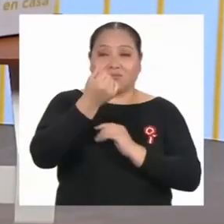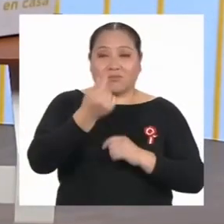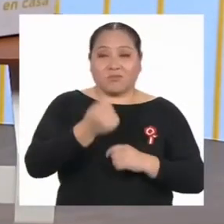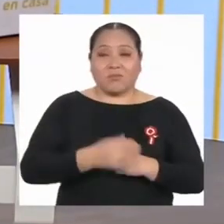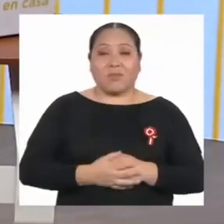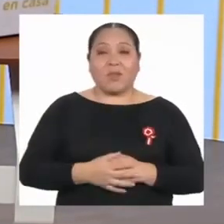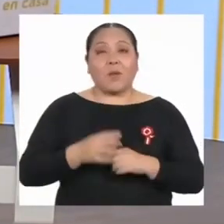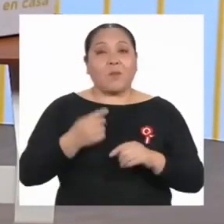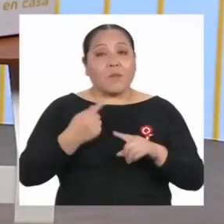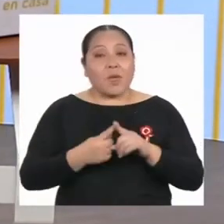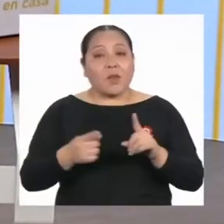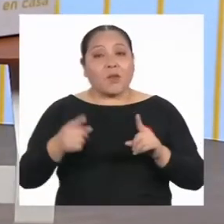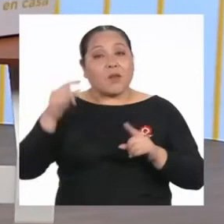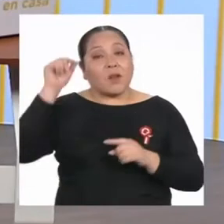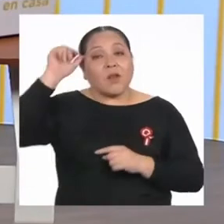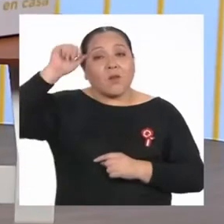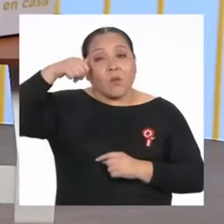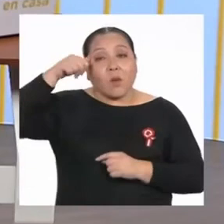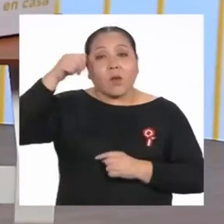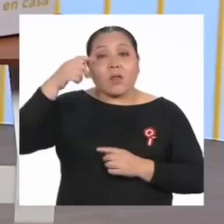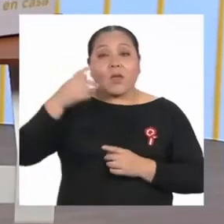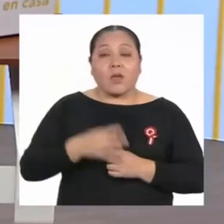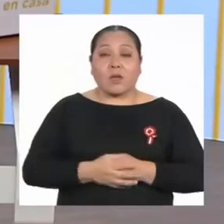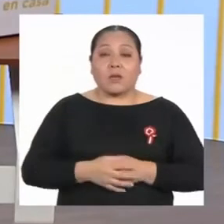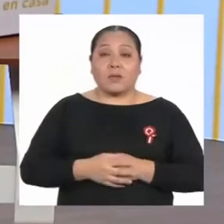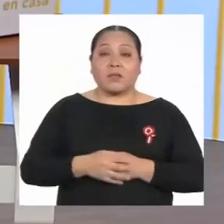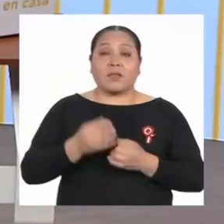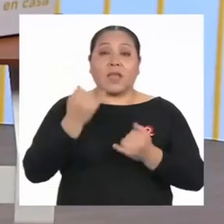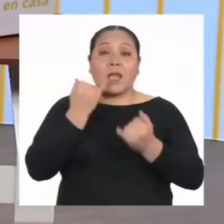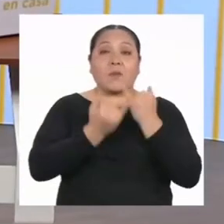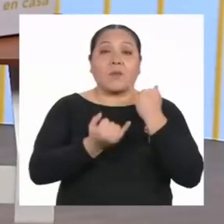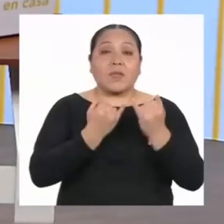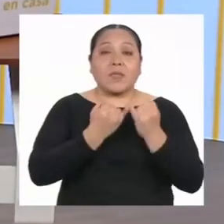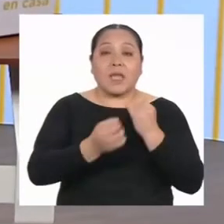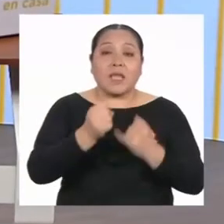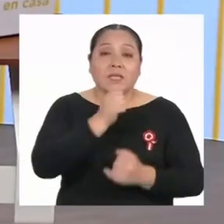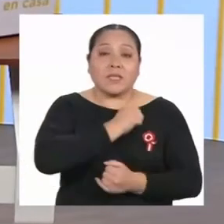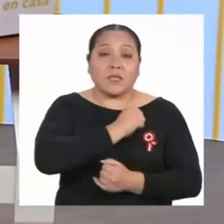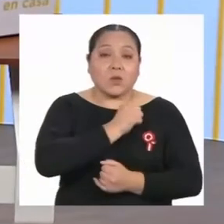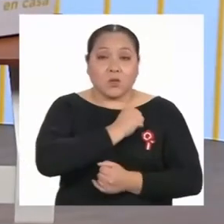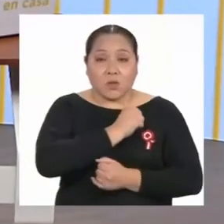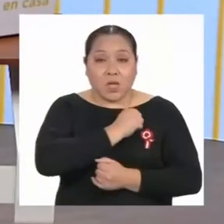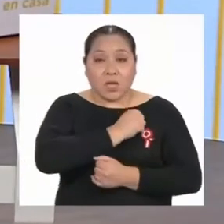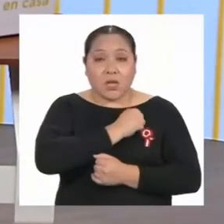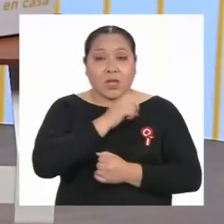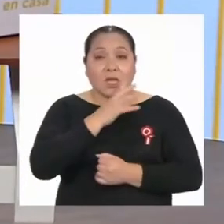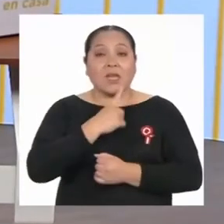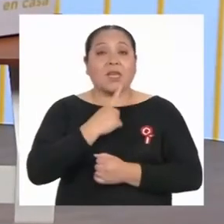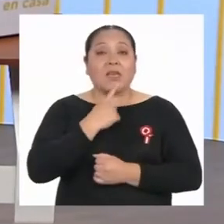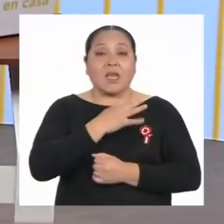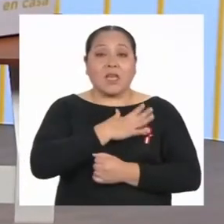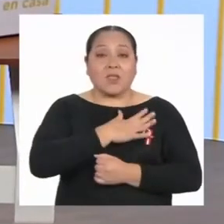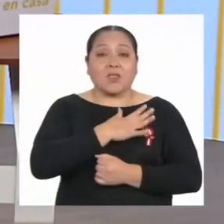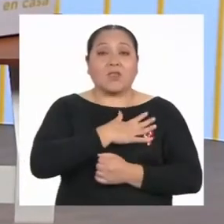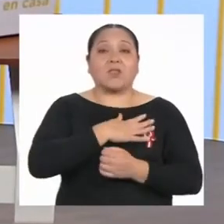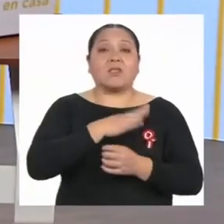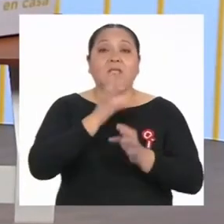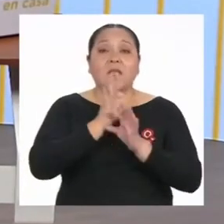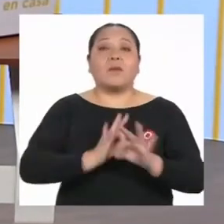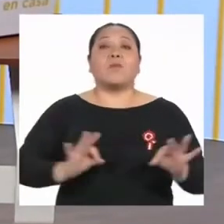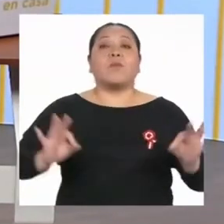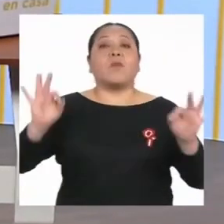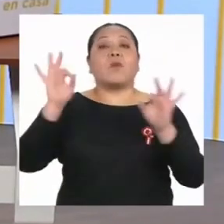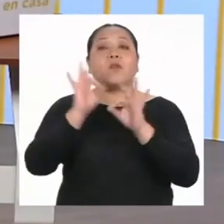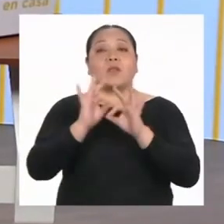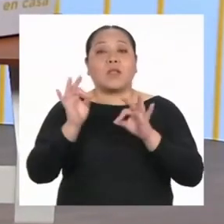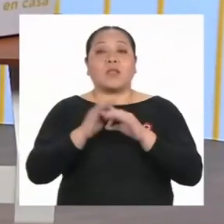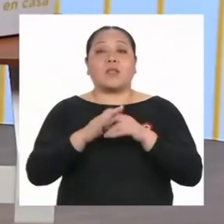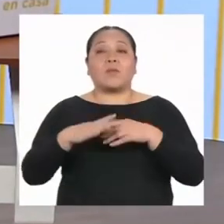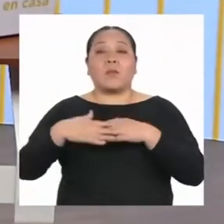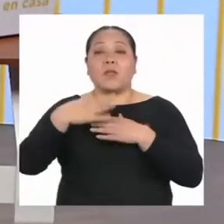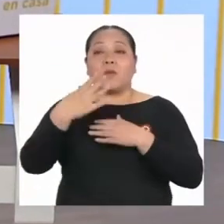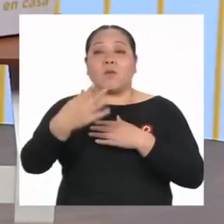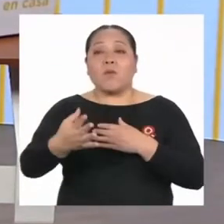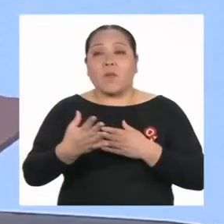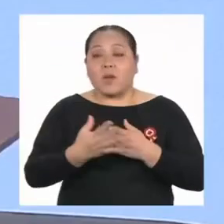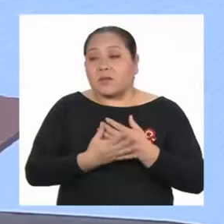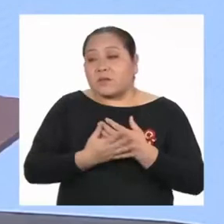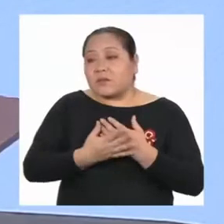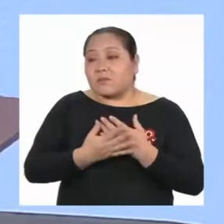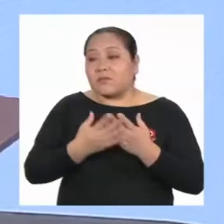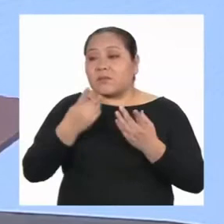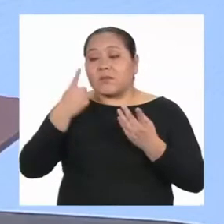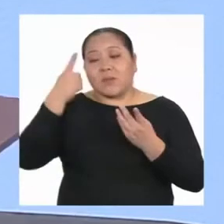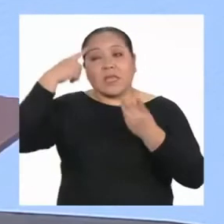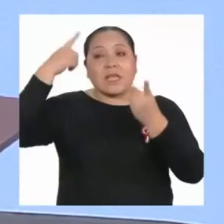Pero recuerda que terminar la secundaria es indispensable para tomar un mejor camino en la vida.